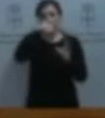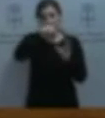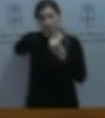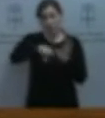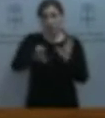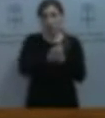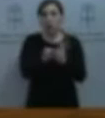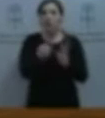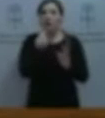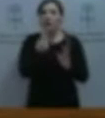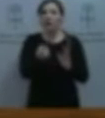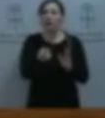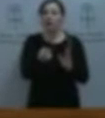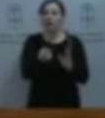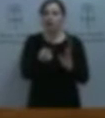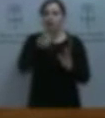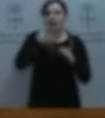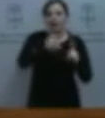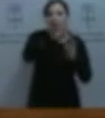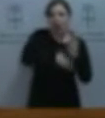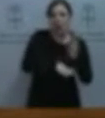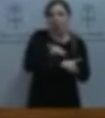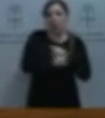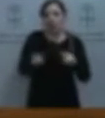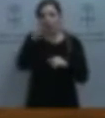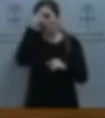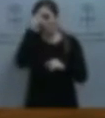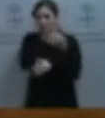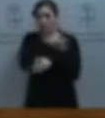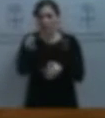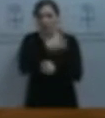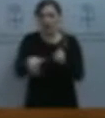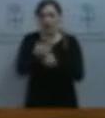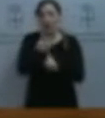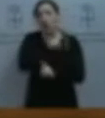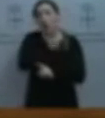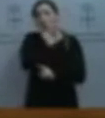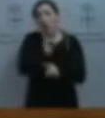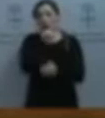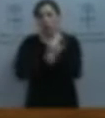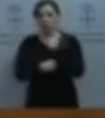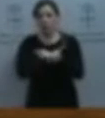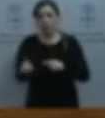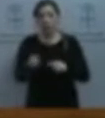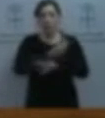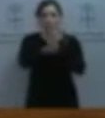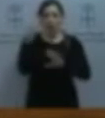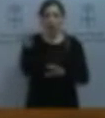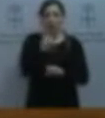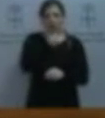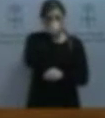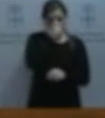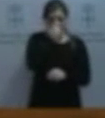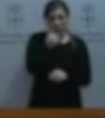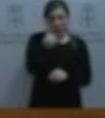no resulte de aplicación ni la programación ni los principios de eficiencia y economía. Está claro, el PSOE tiene su